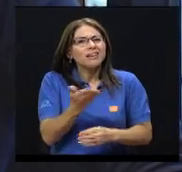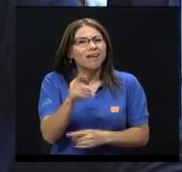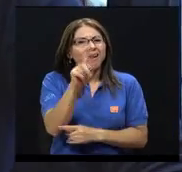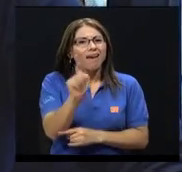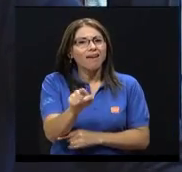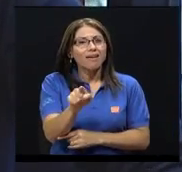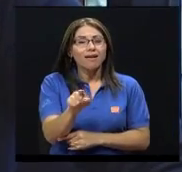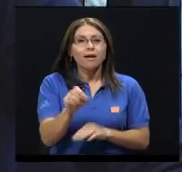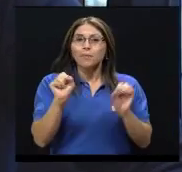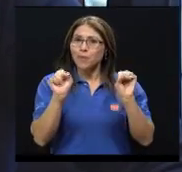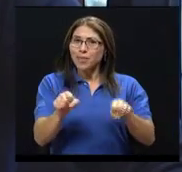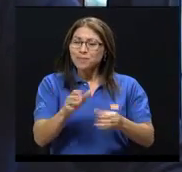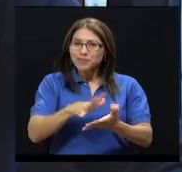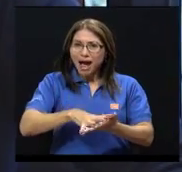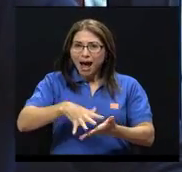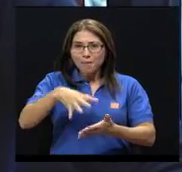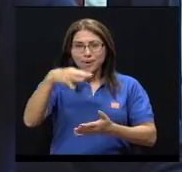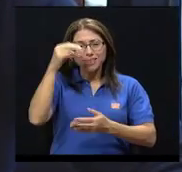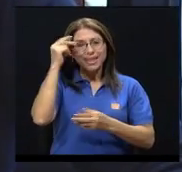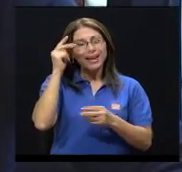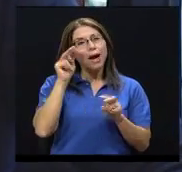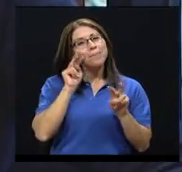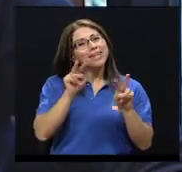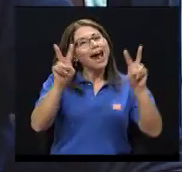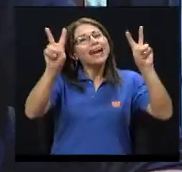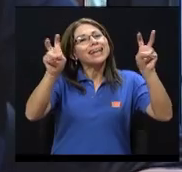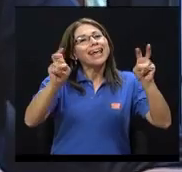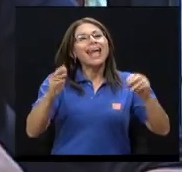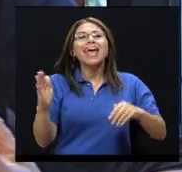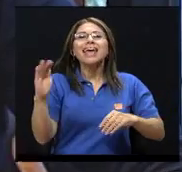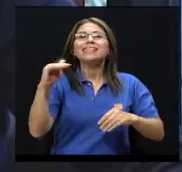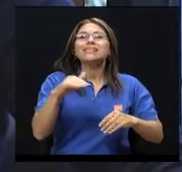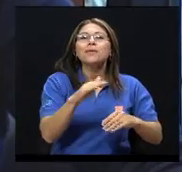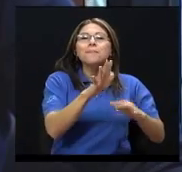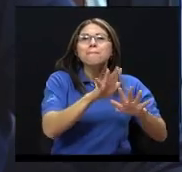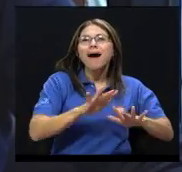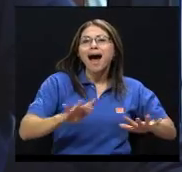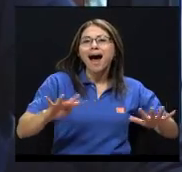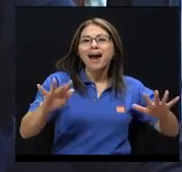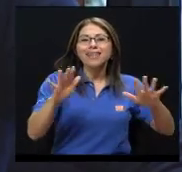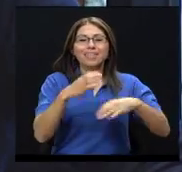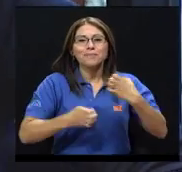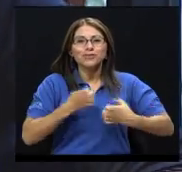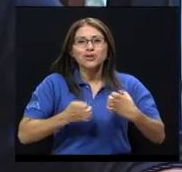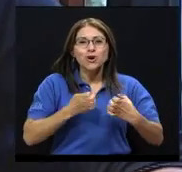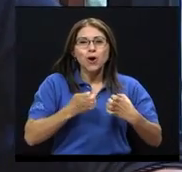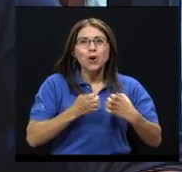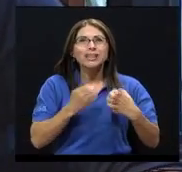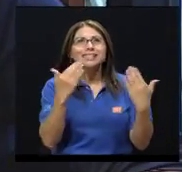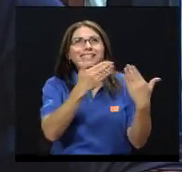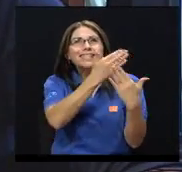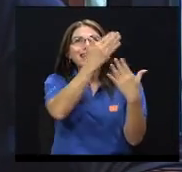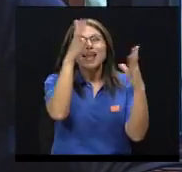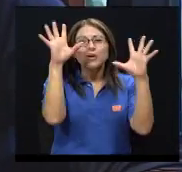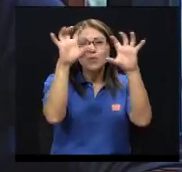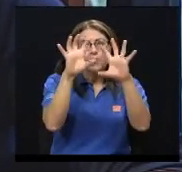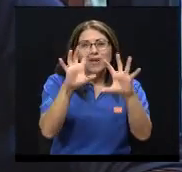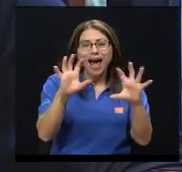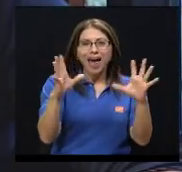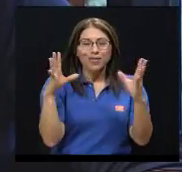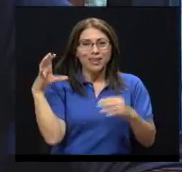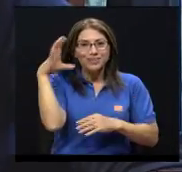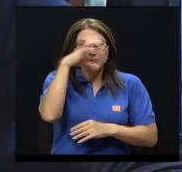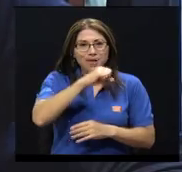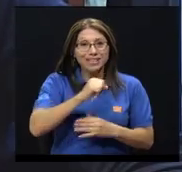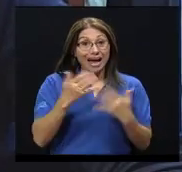a mirar ese mar de emociones, a mirar ese cielo que hoy está nublado. Ya el solo hecho de mirarlo